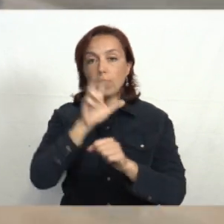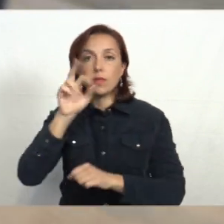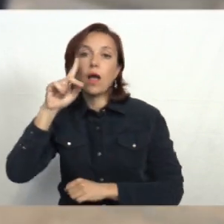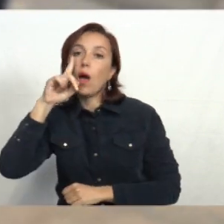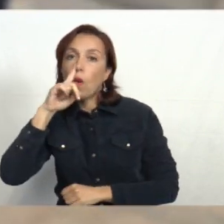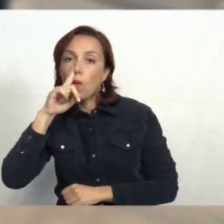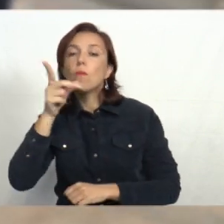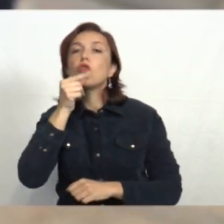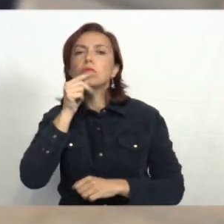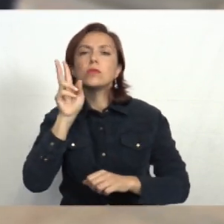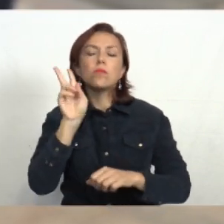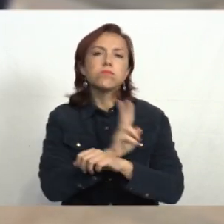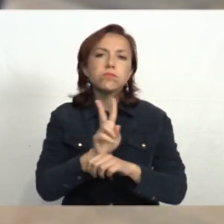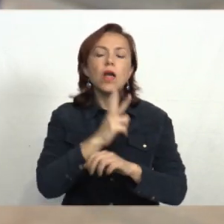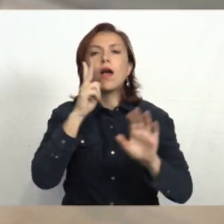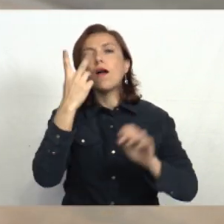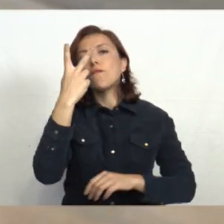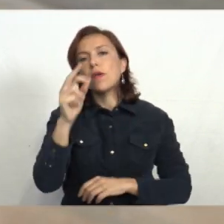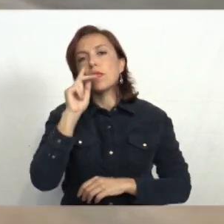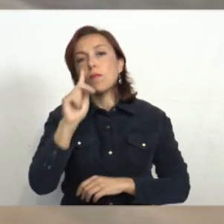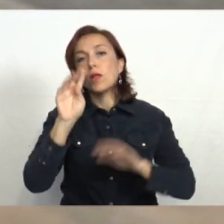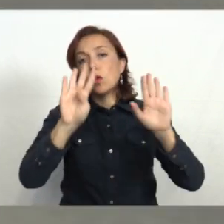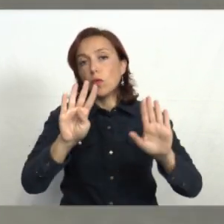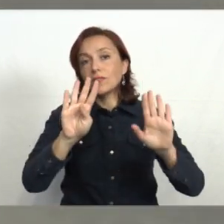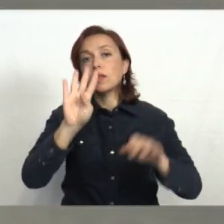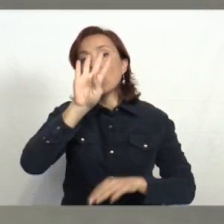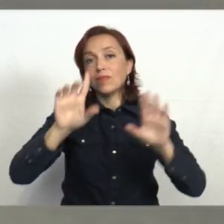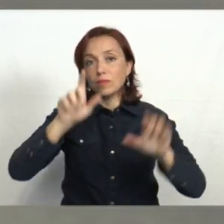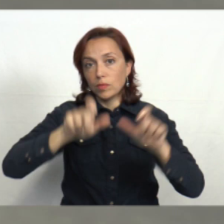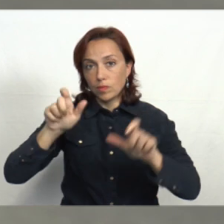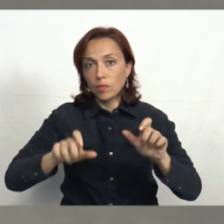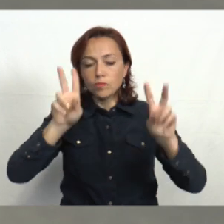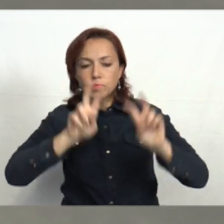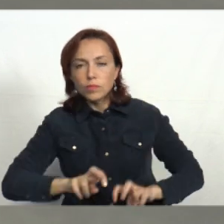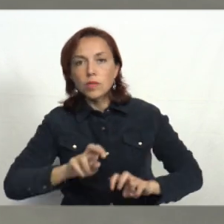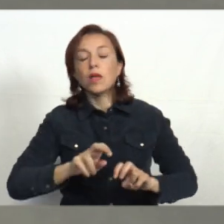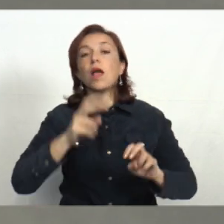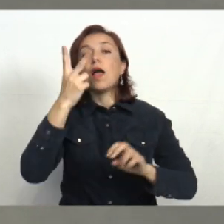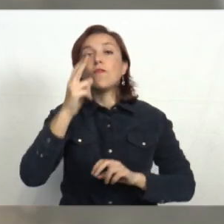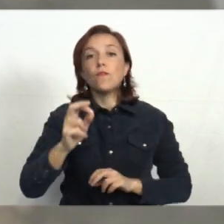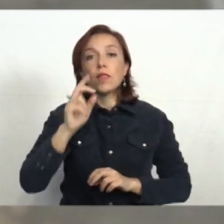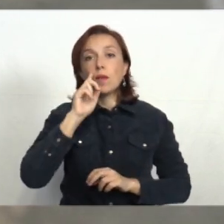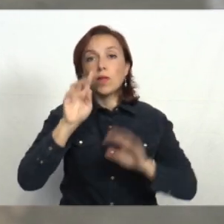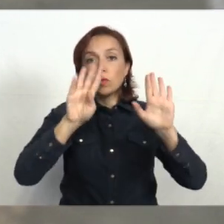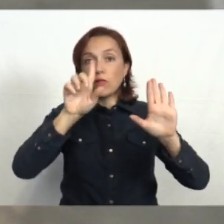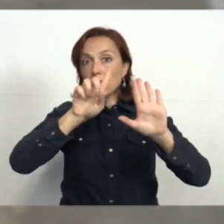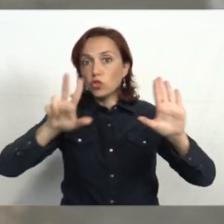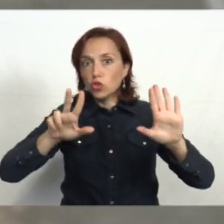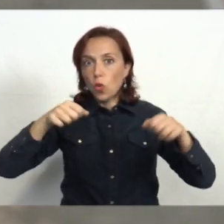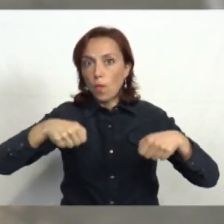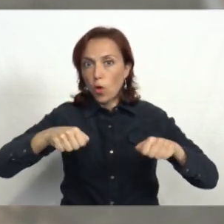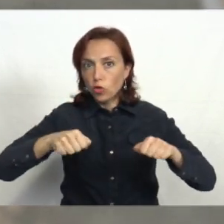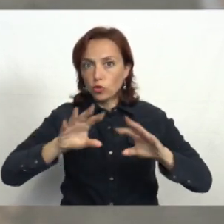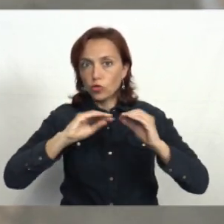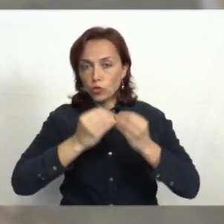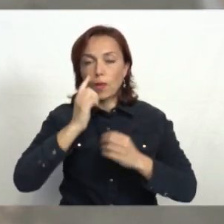inspeccionó a 20.947 personas y registró a 20.918 motos, de las cuales 1